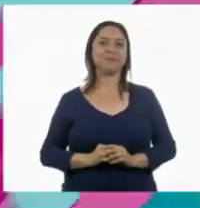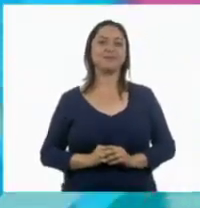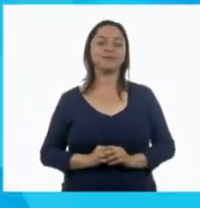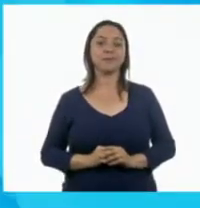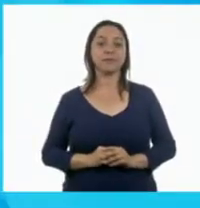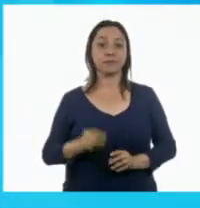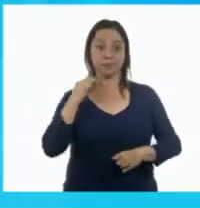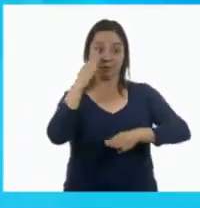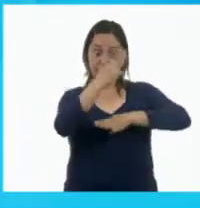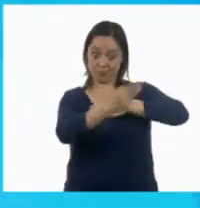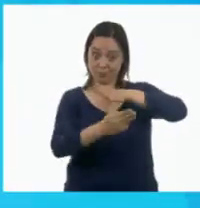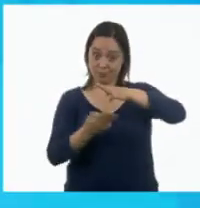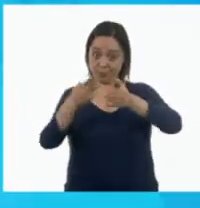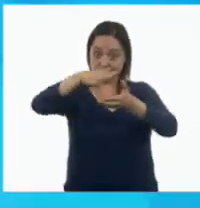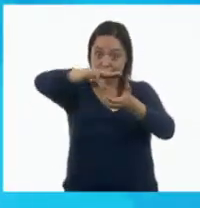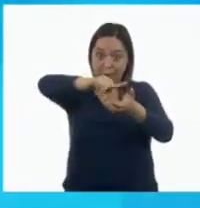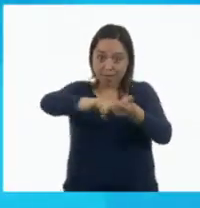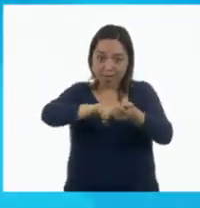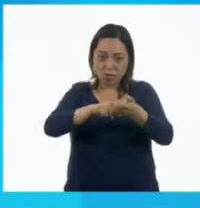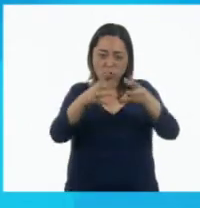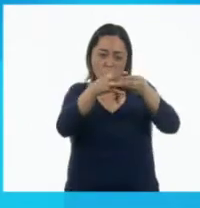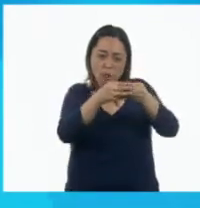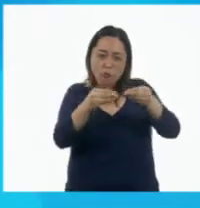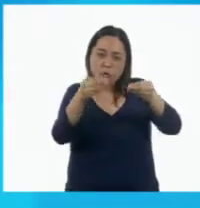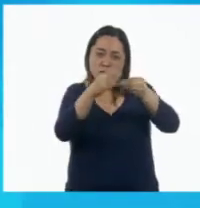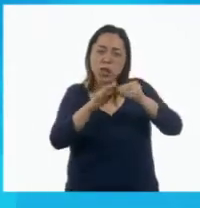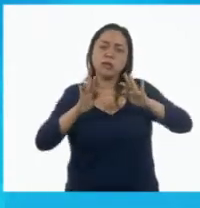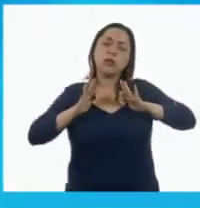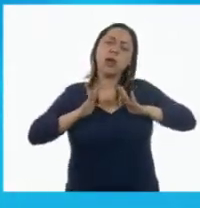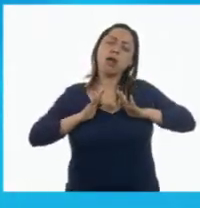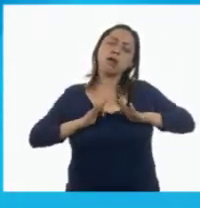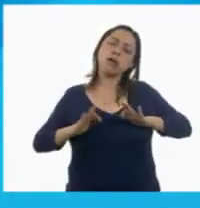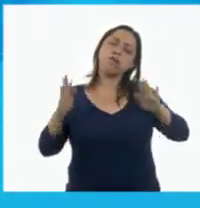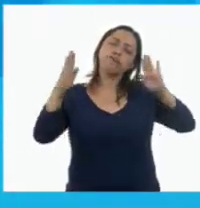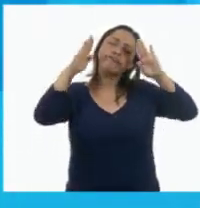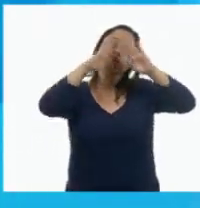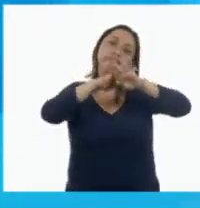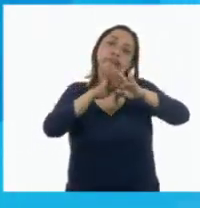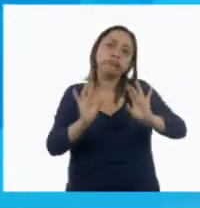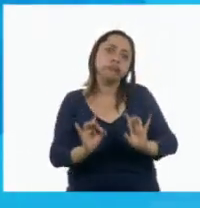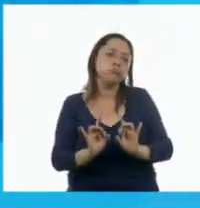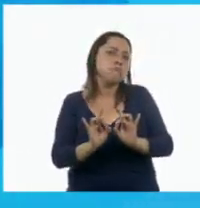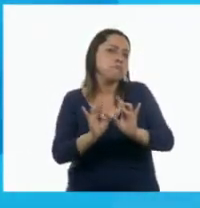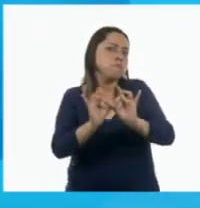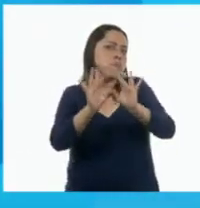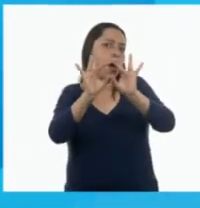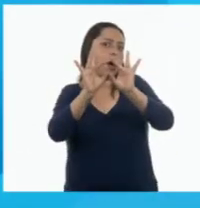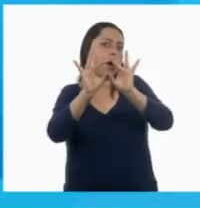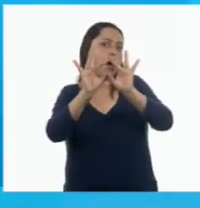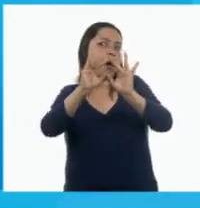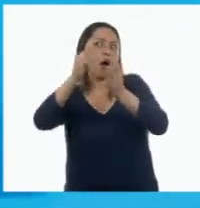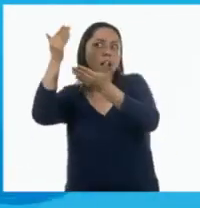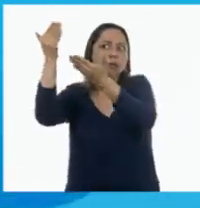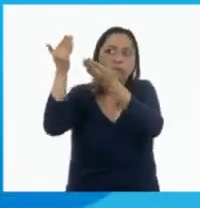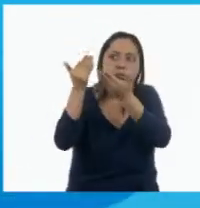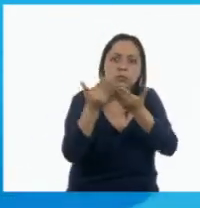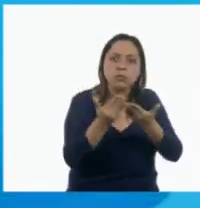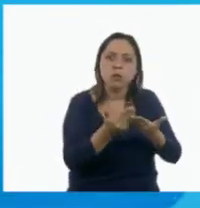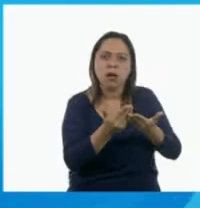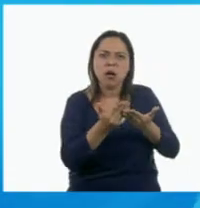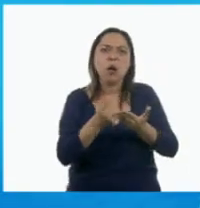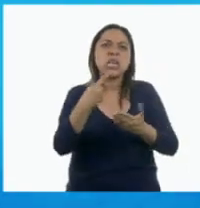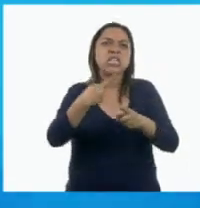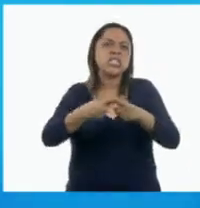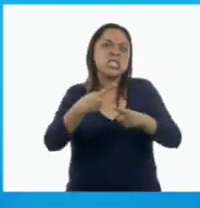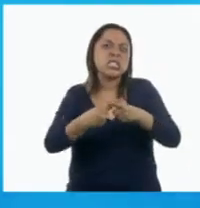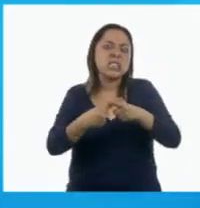El mundo de las frutas era tranquilo y calmado hasta que un día llegó un sujeto inesperado. Se trataba de un amargo